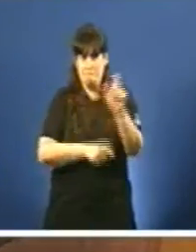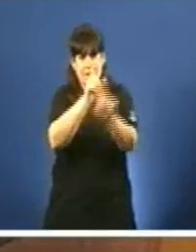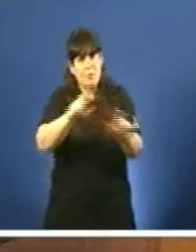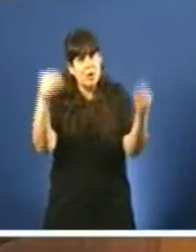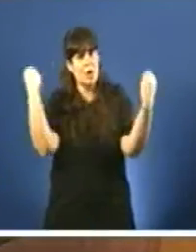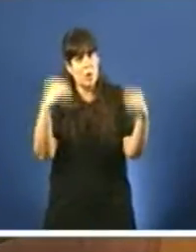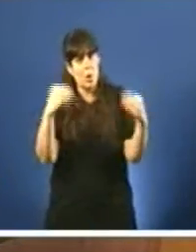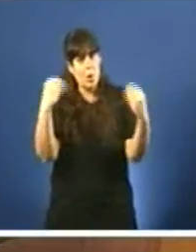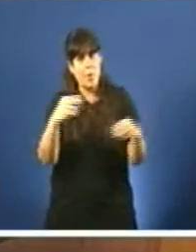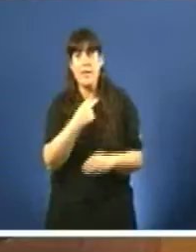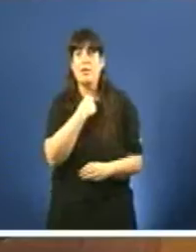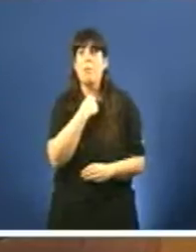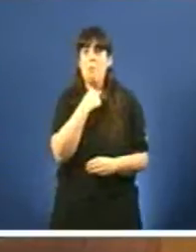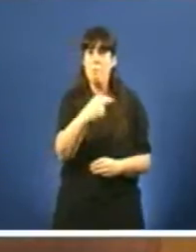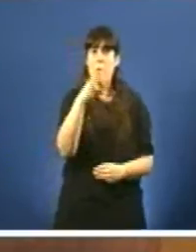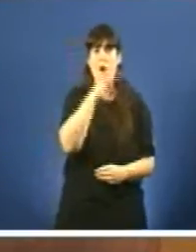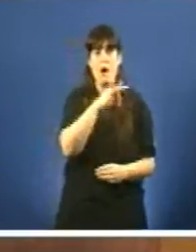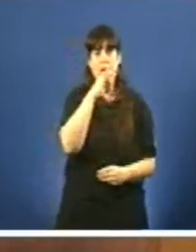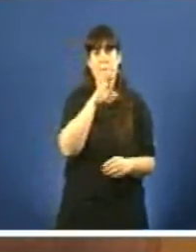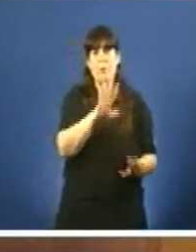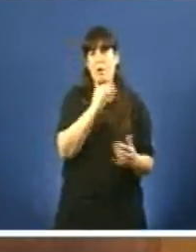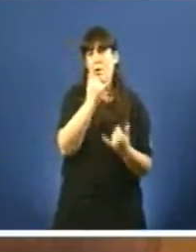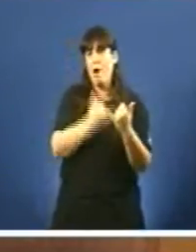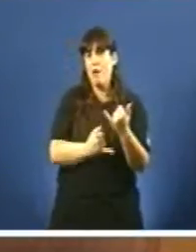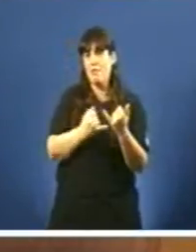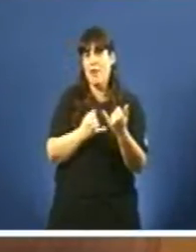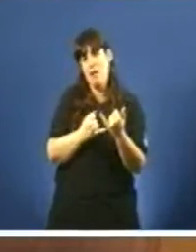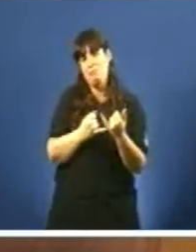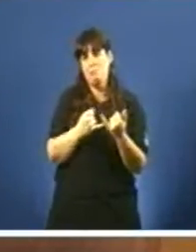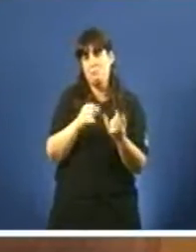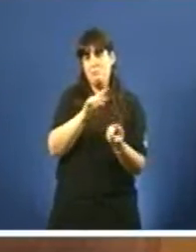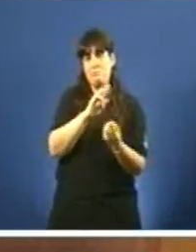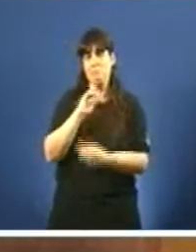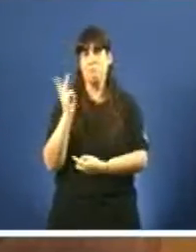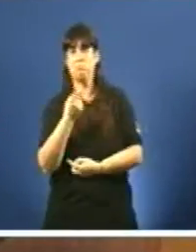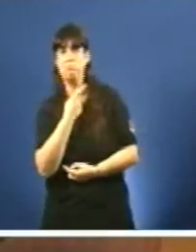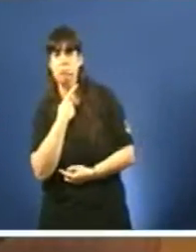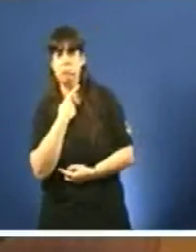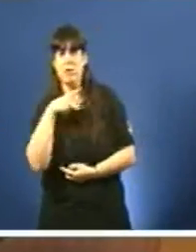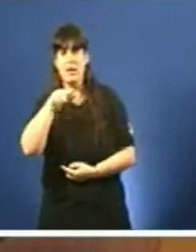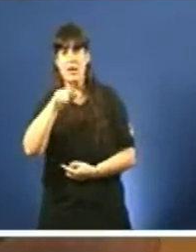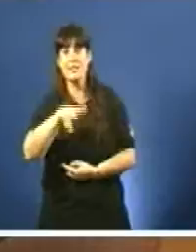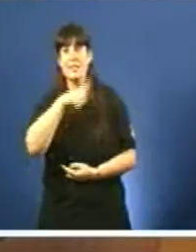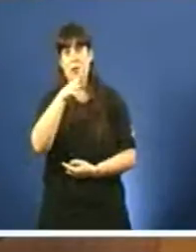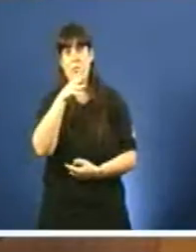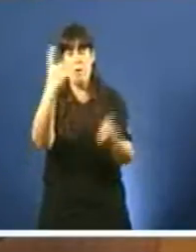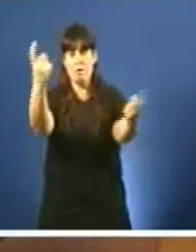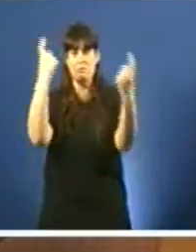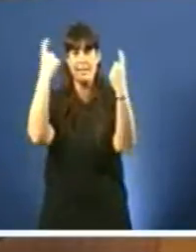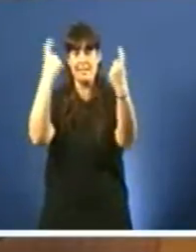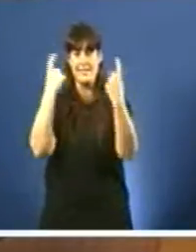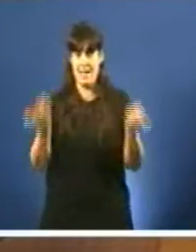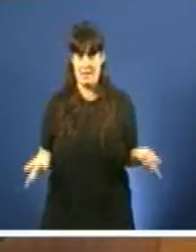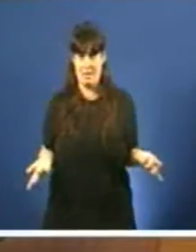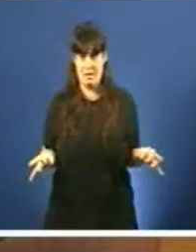deixan de facelo ou escolarizarse. Ese é o resultado de políticas que tratan o galego como se fose